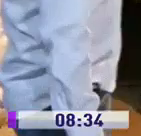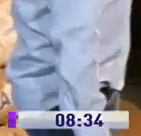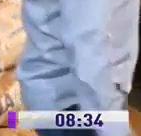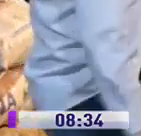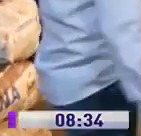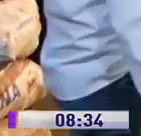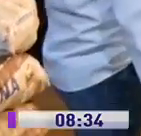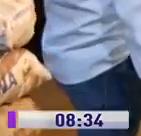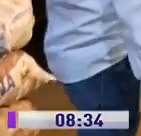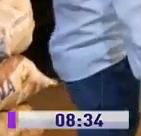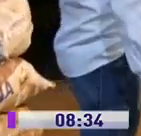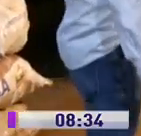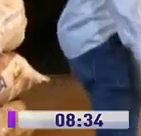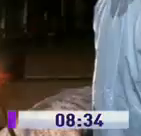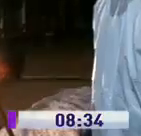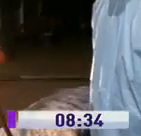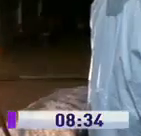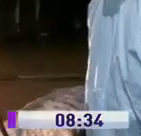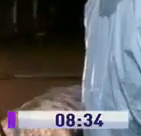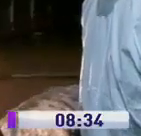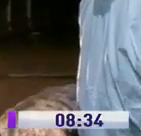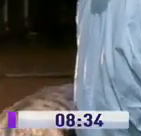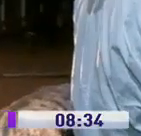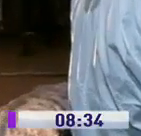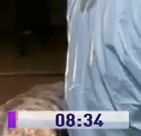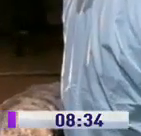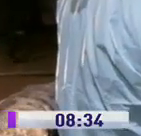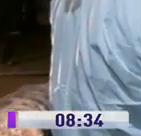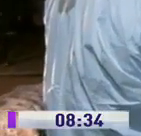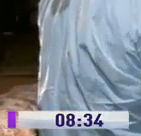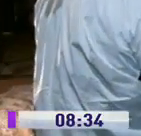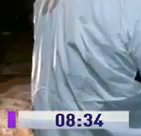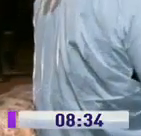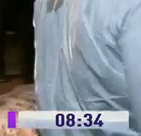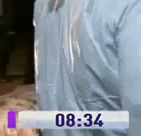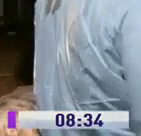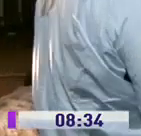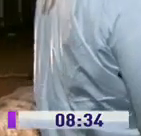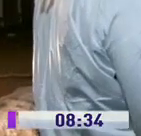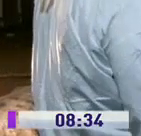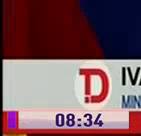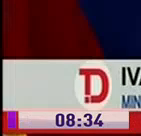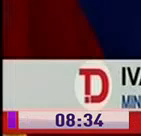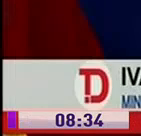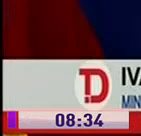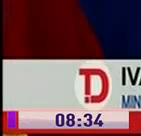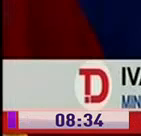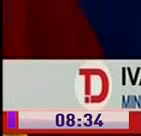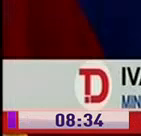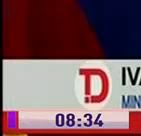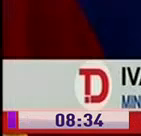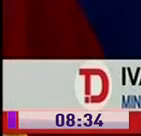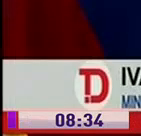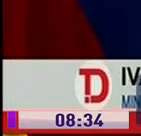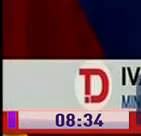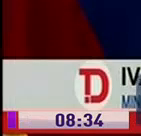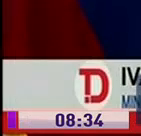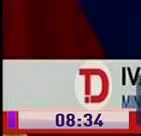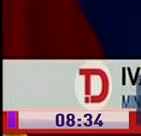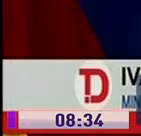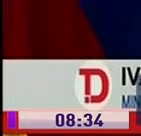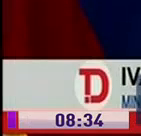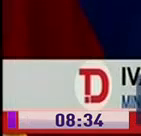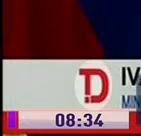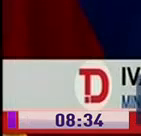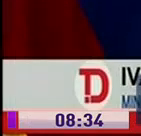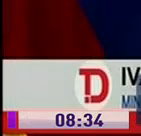emergencia sanitaria, puesto que además hay un pare significativo y preocupante del aparato productivo. De empresas, lo habíamos ya mencionado,